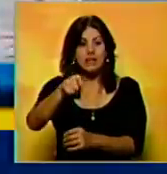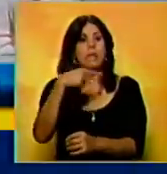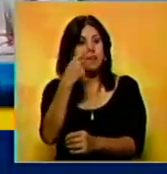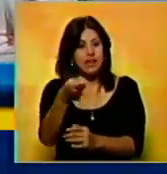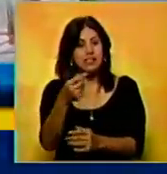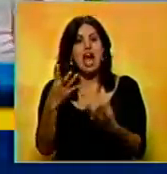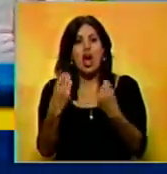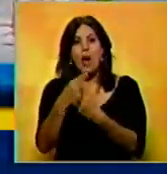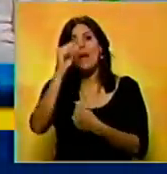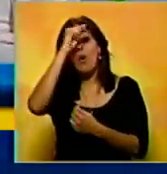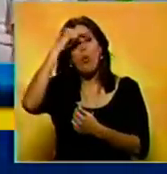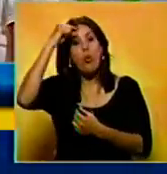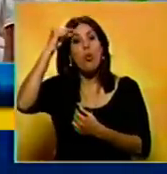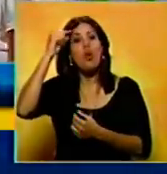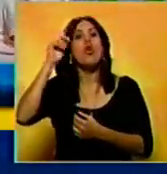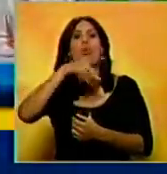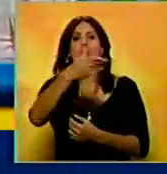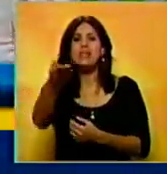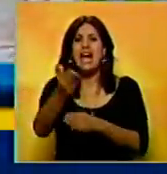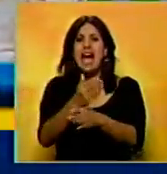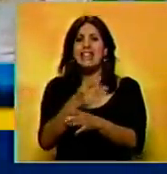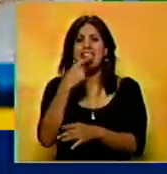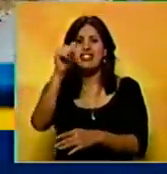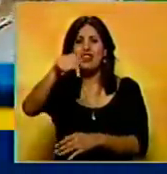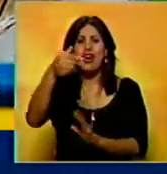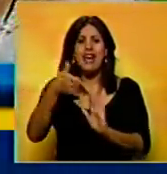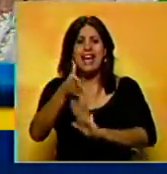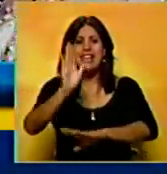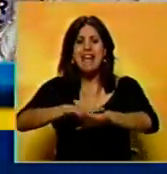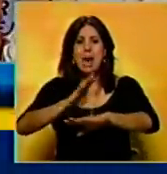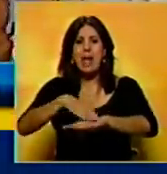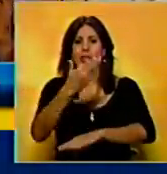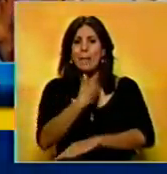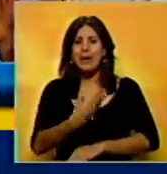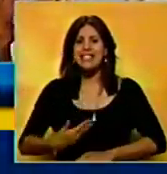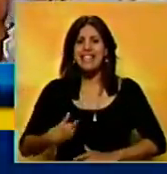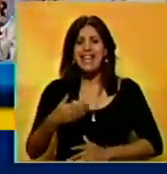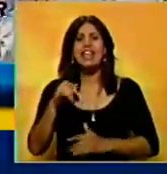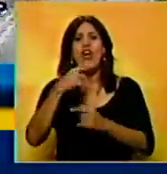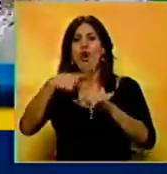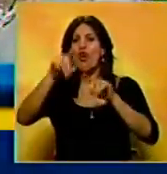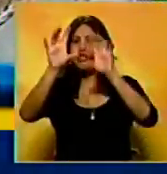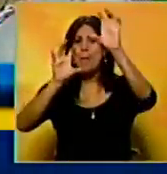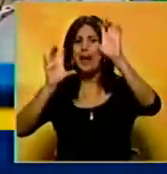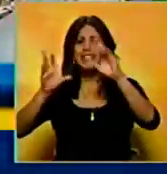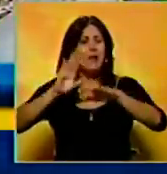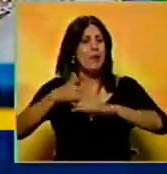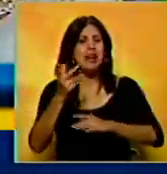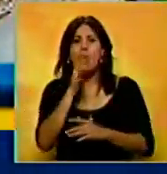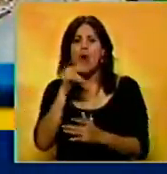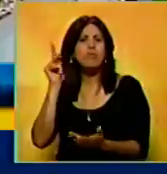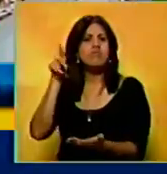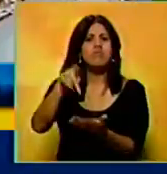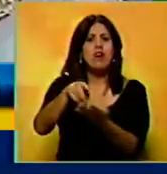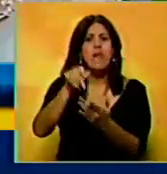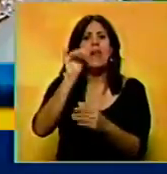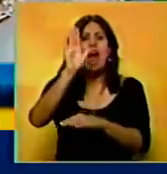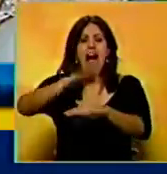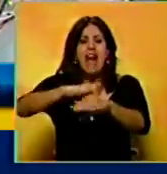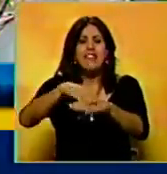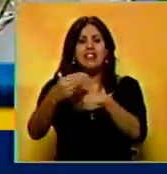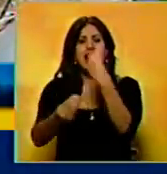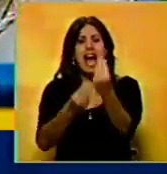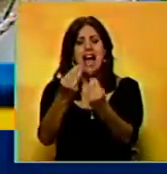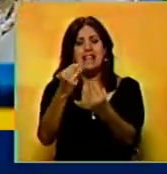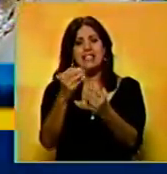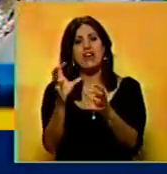en compañía de Julio Borges. Ustedes han dicho hoy que le hacen un llamado a los presidentes de otros países para que no asistan a la convocatoria que